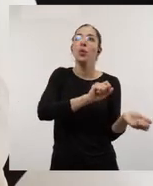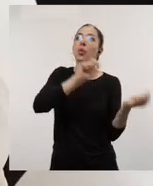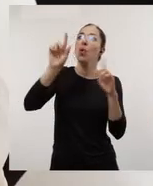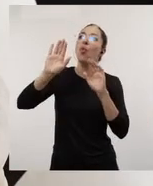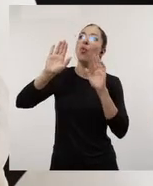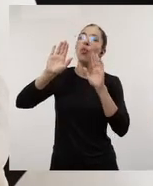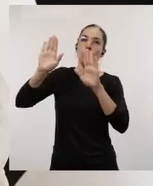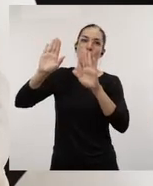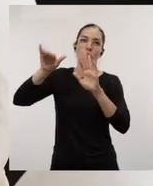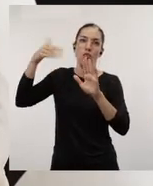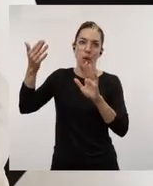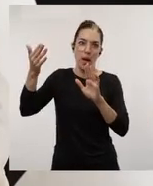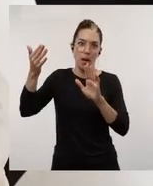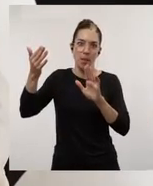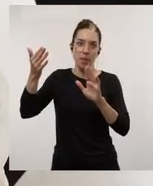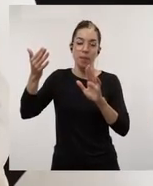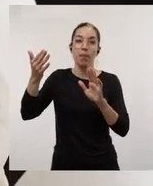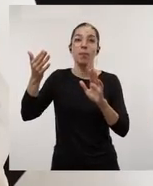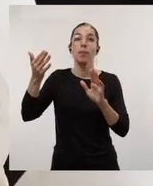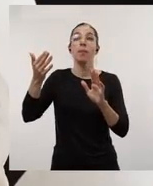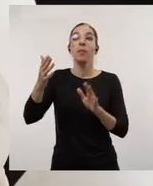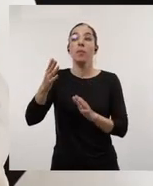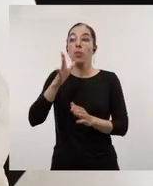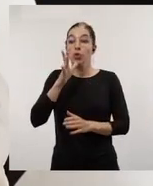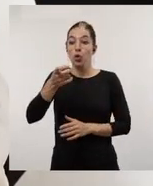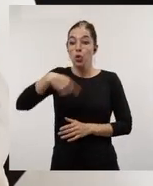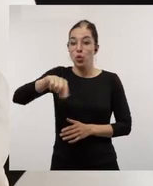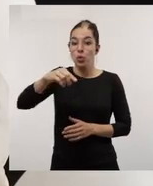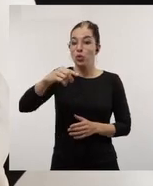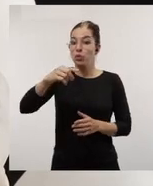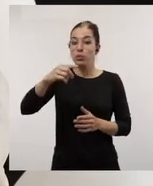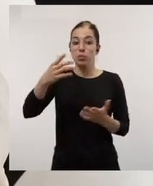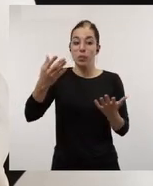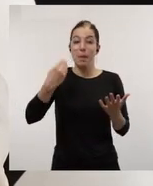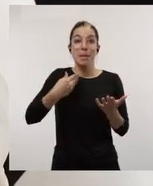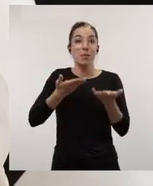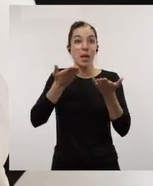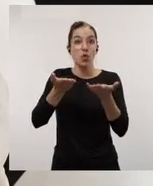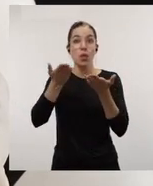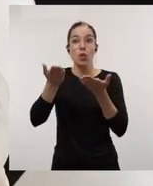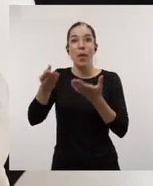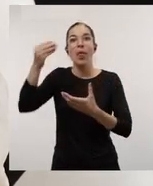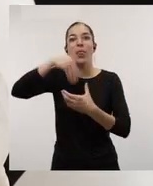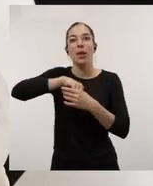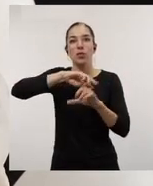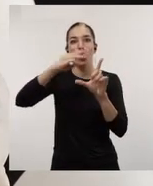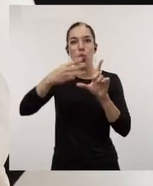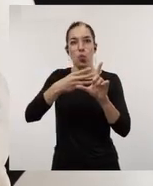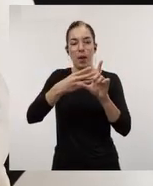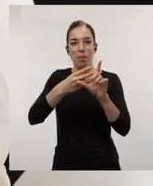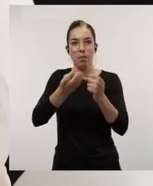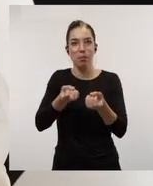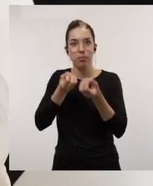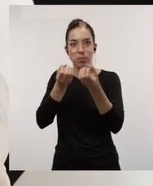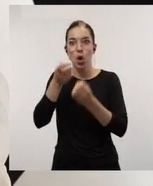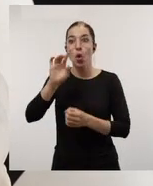movilidad fuera y nosotros para eso publicamos todas estas ayudas en nuestra página web o en la